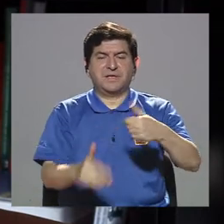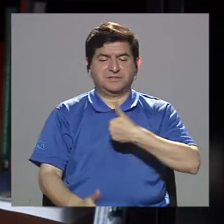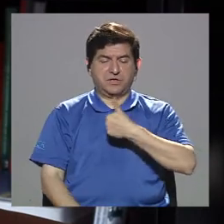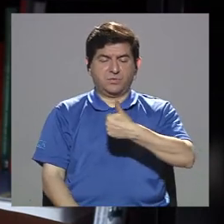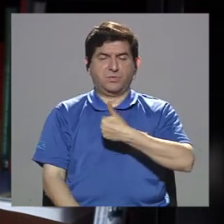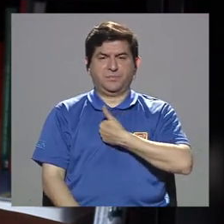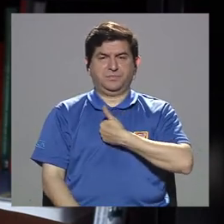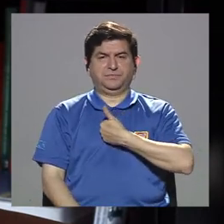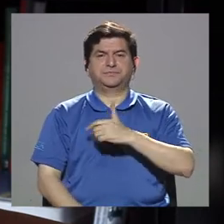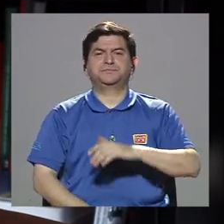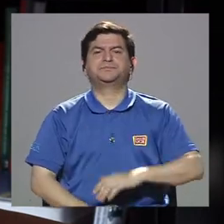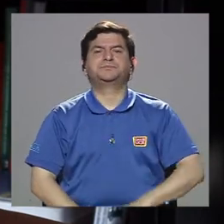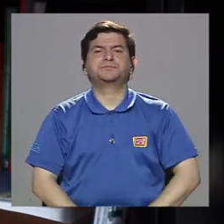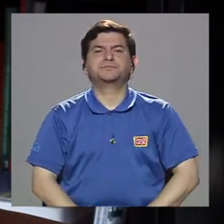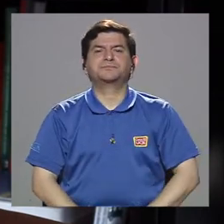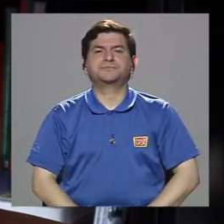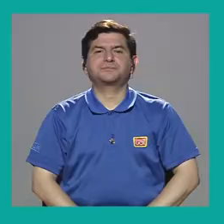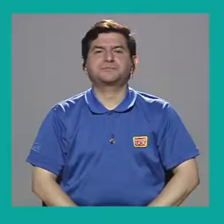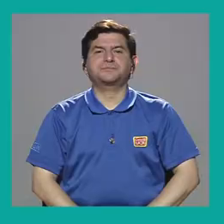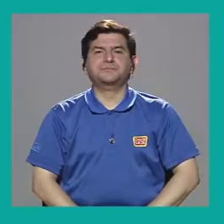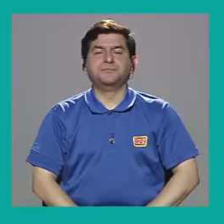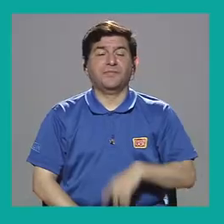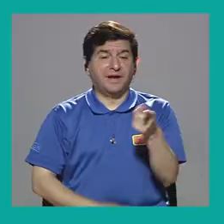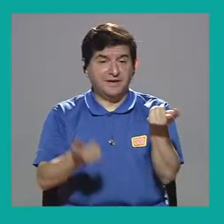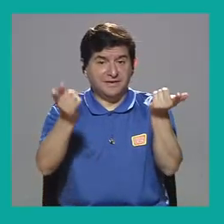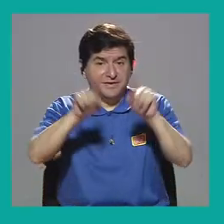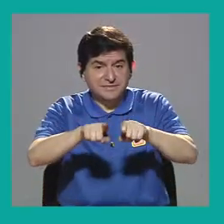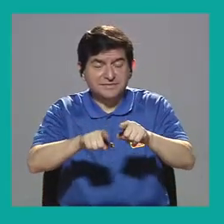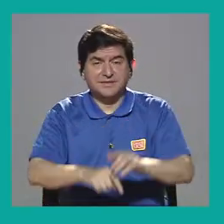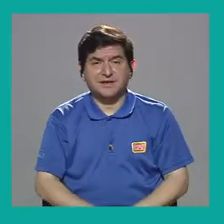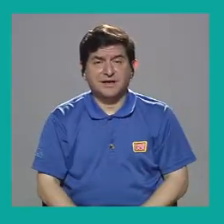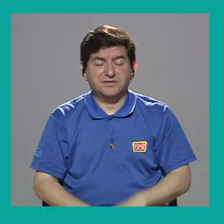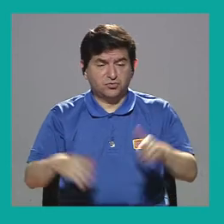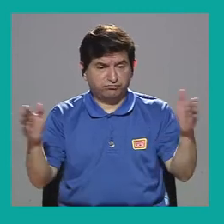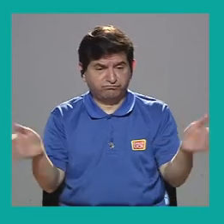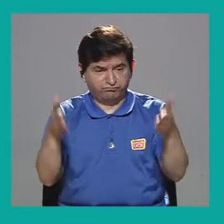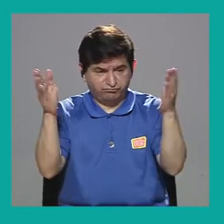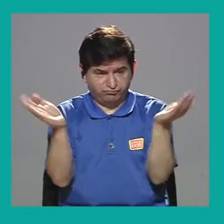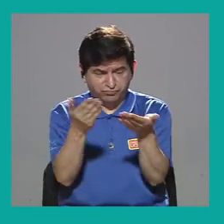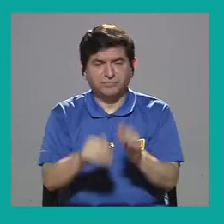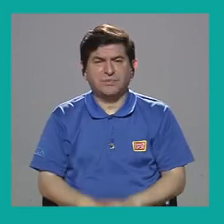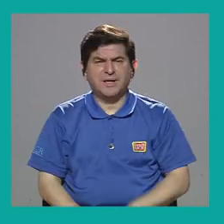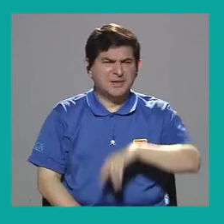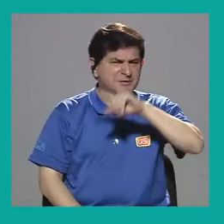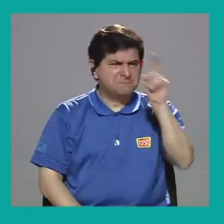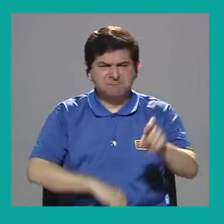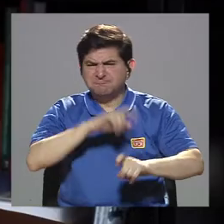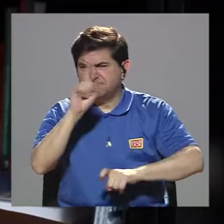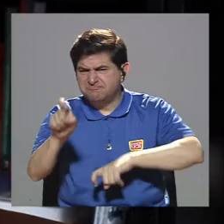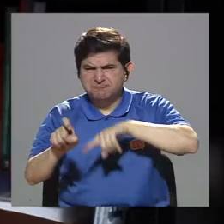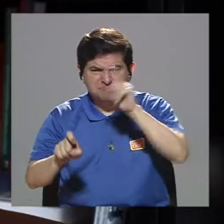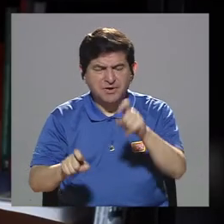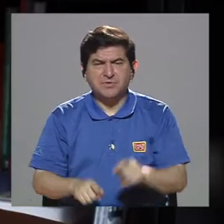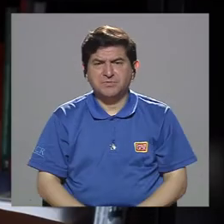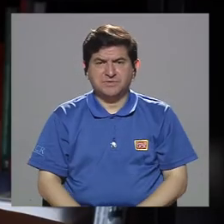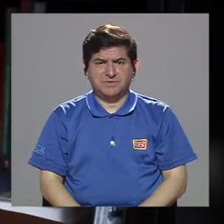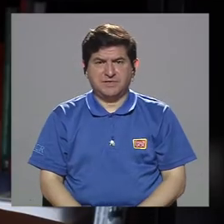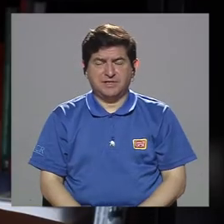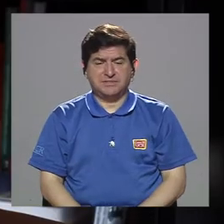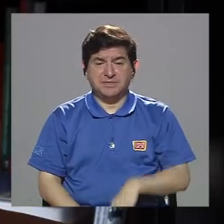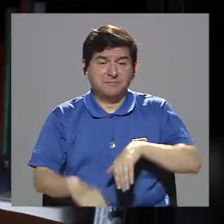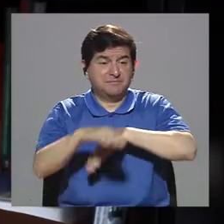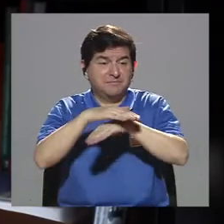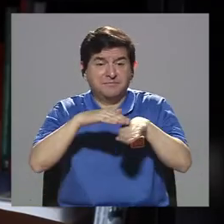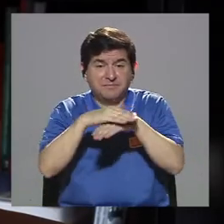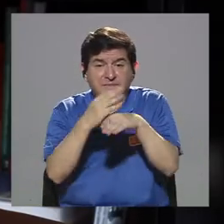por uno mismo y en ese caso es algo que debemos fomentar. Hacer esas preguntas, incluso esas